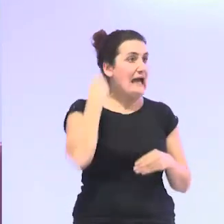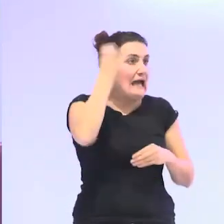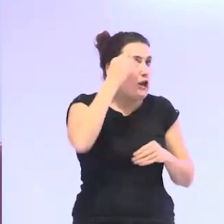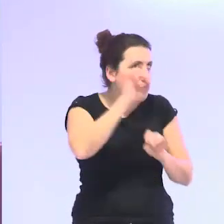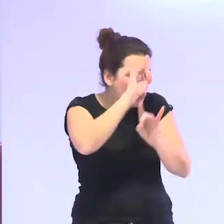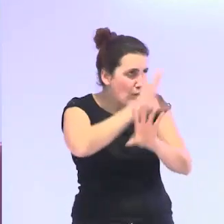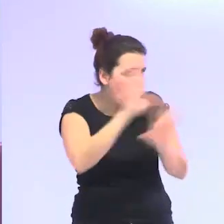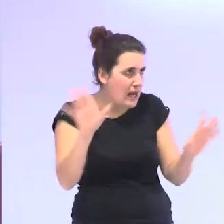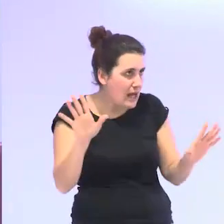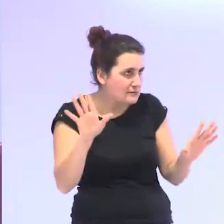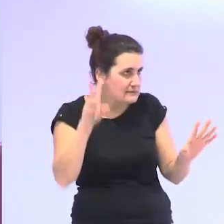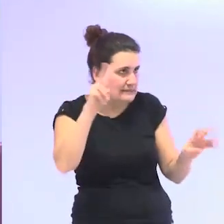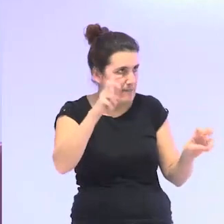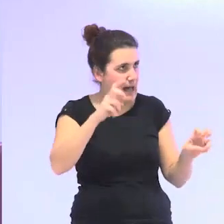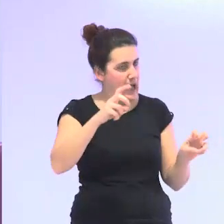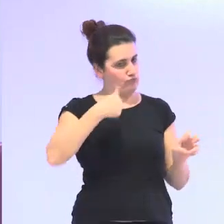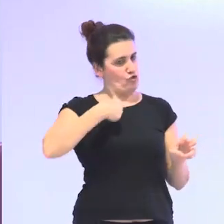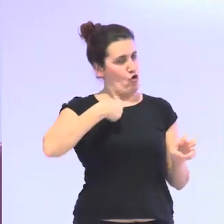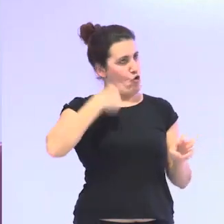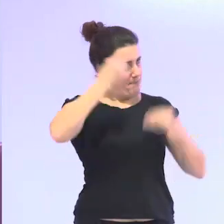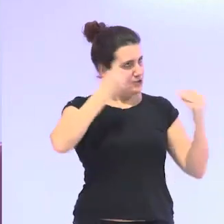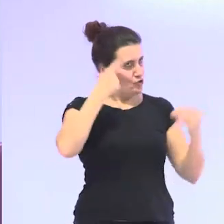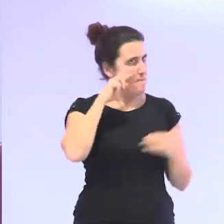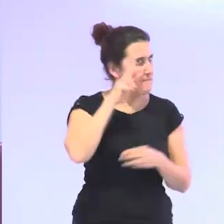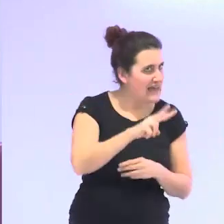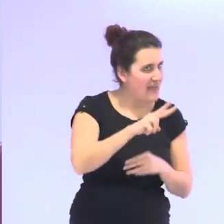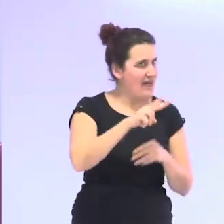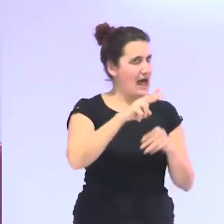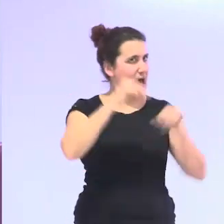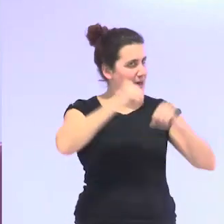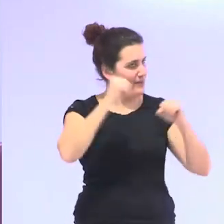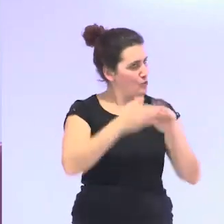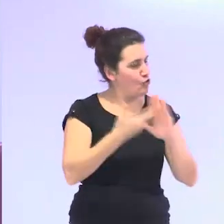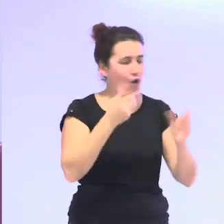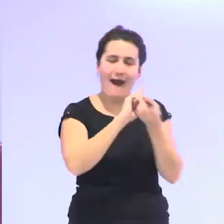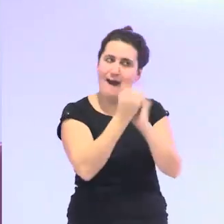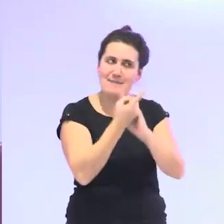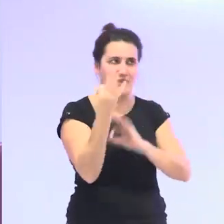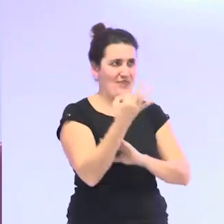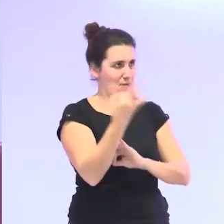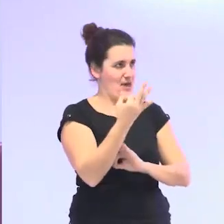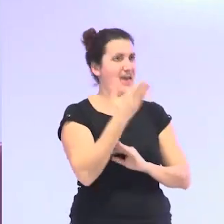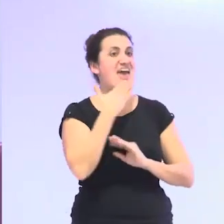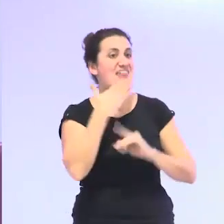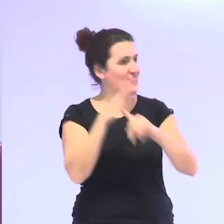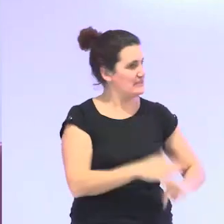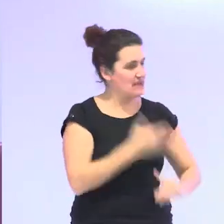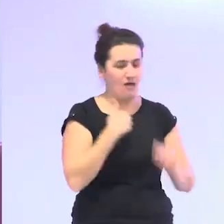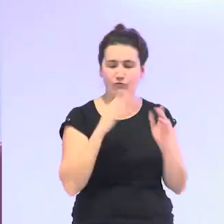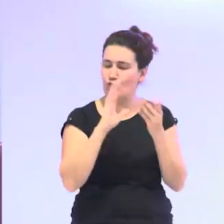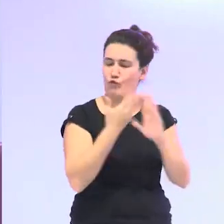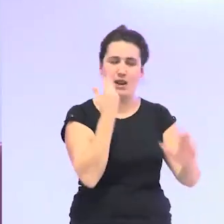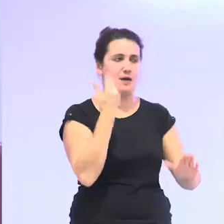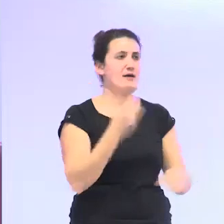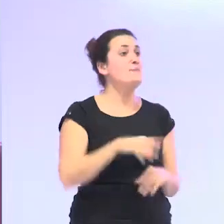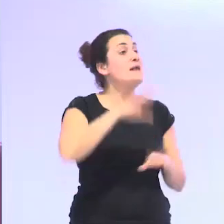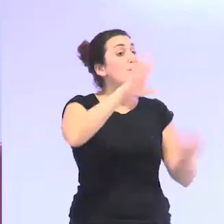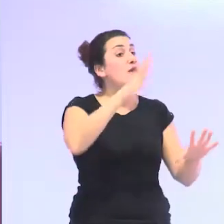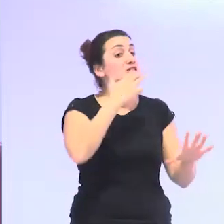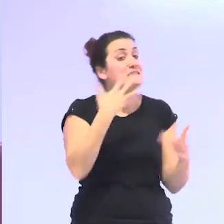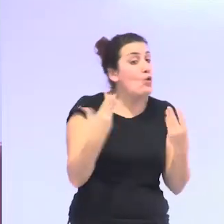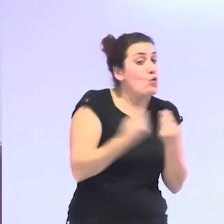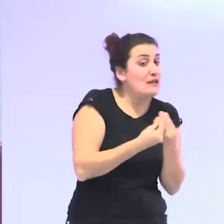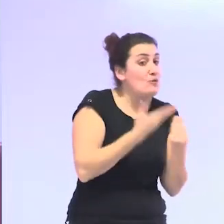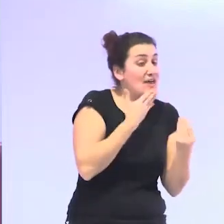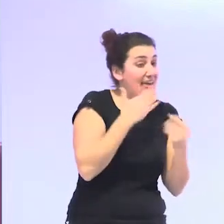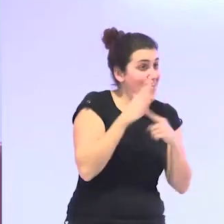quedado clara mi posición de que hay que cambiar esta mirada sobre el envejecimiento esta mirada tan edadista pero claro si le juntamos a esta mirada